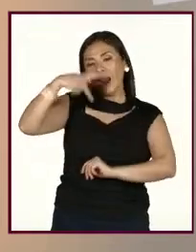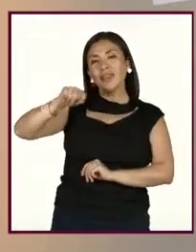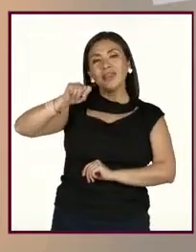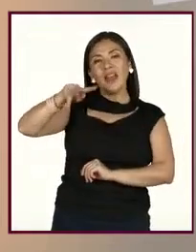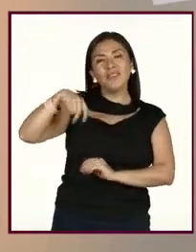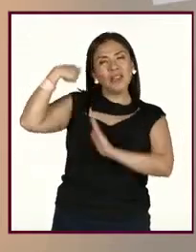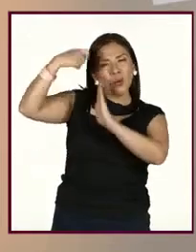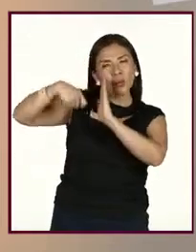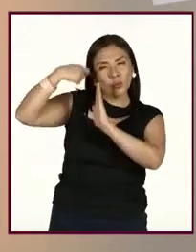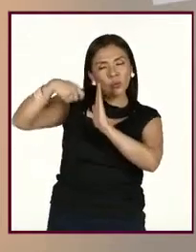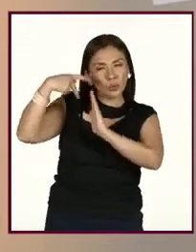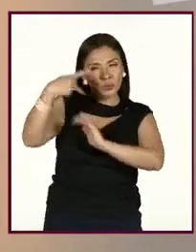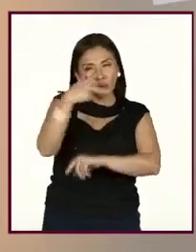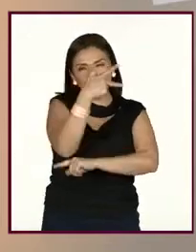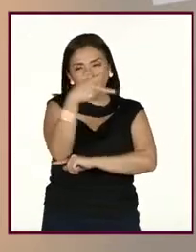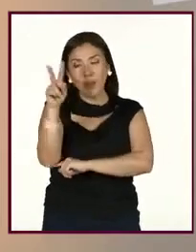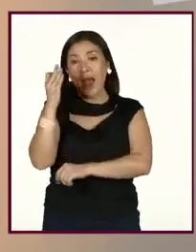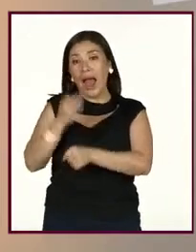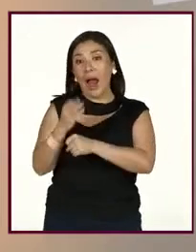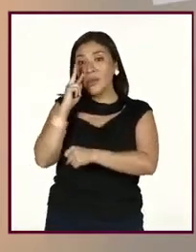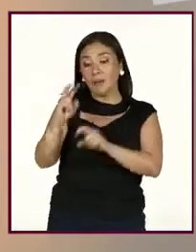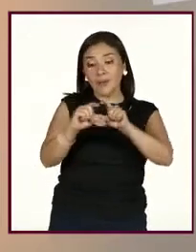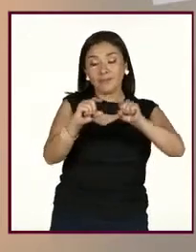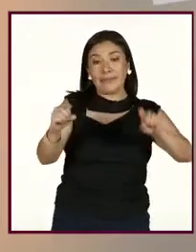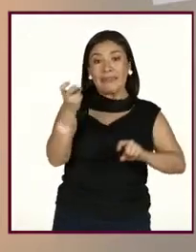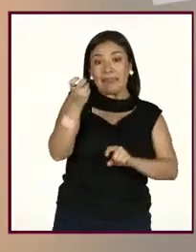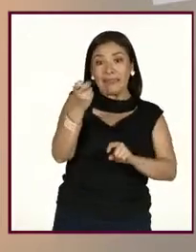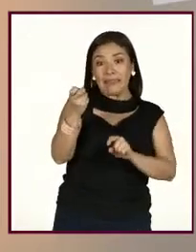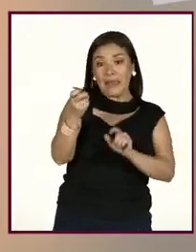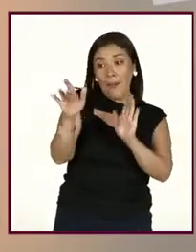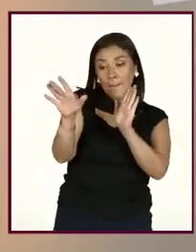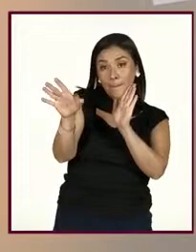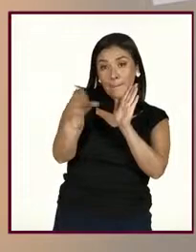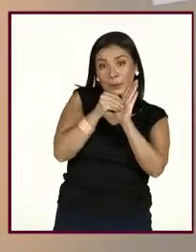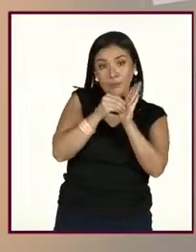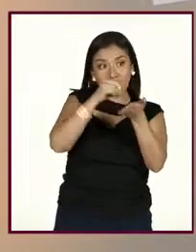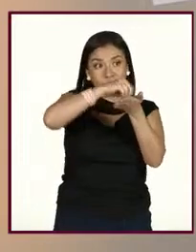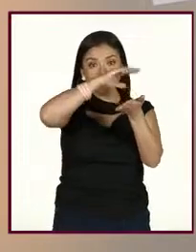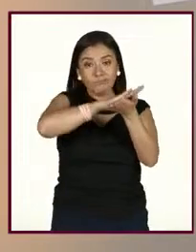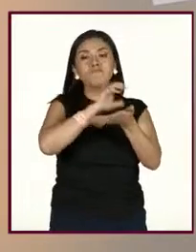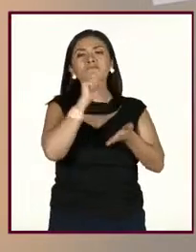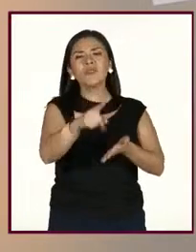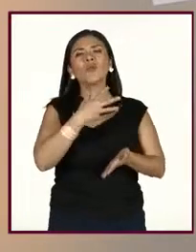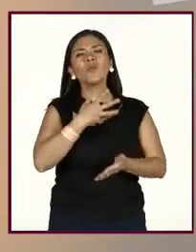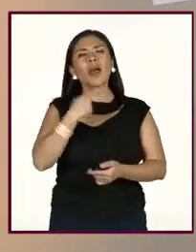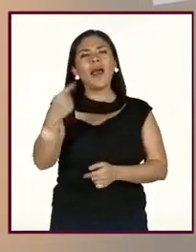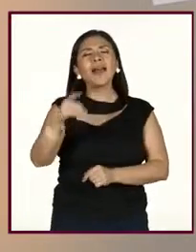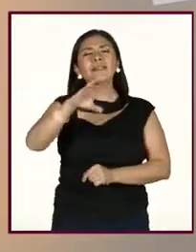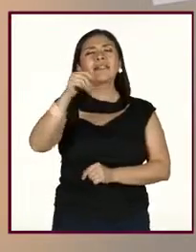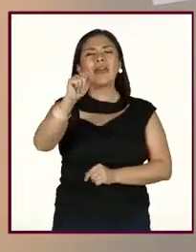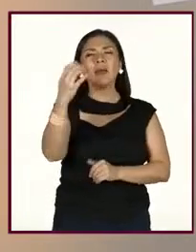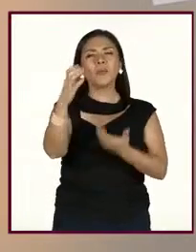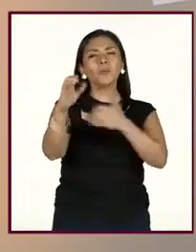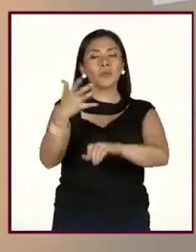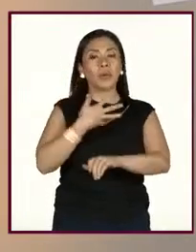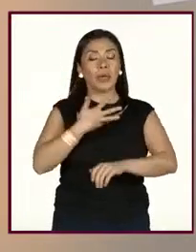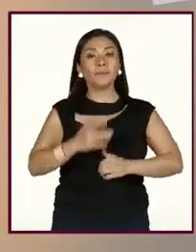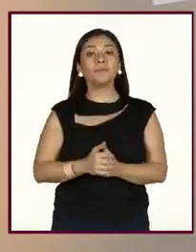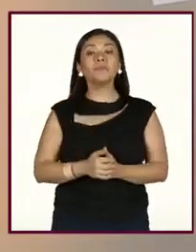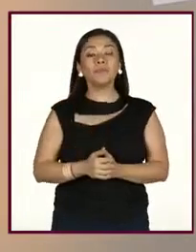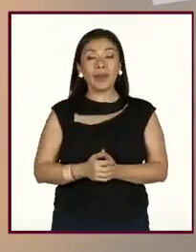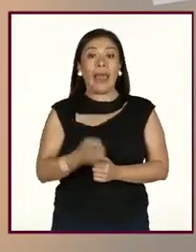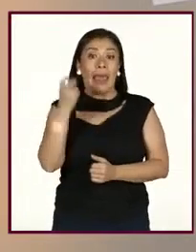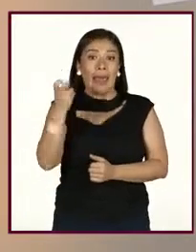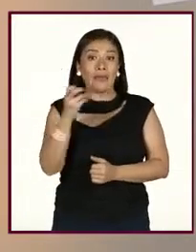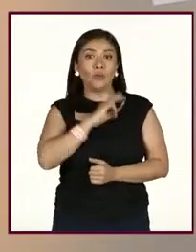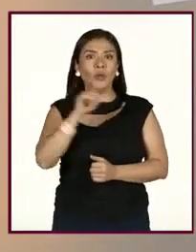televisiva y audiovisual B. está apareciendo en su pantalla y que localizan también en el chat de la transmisión. B. De esta manera